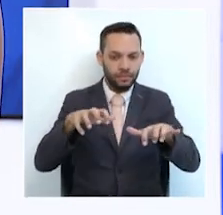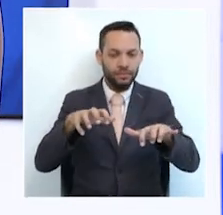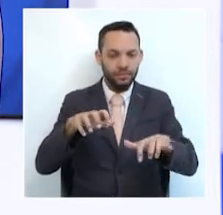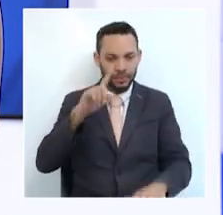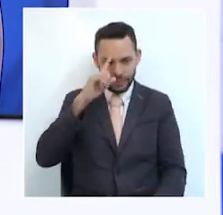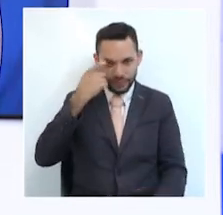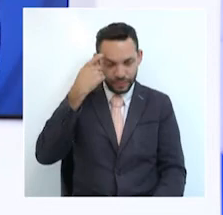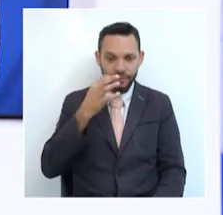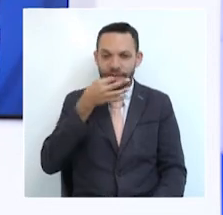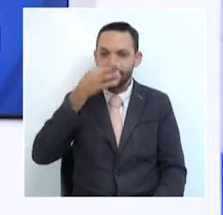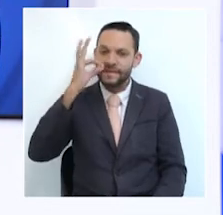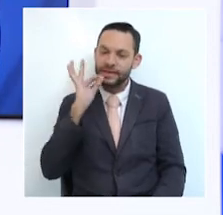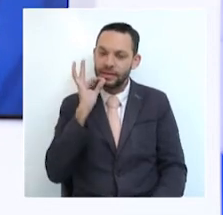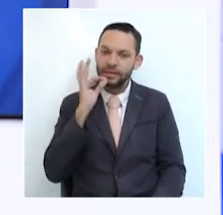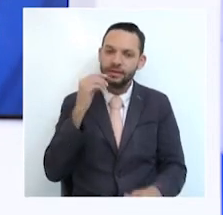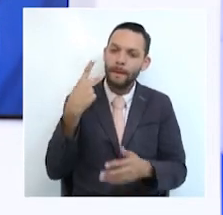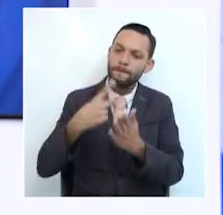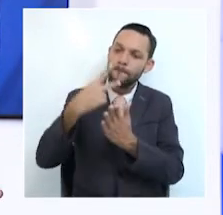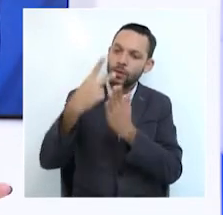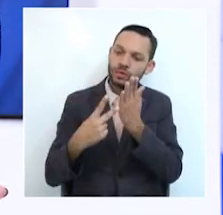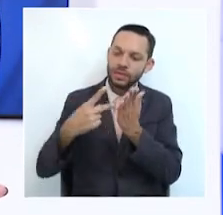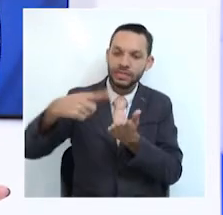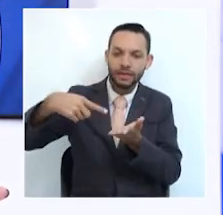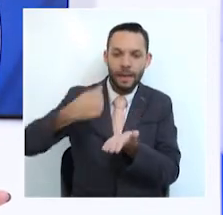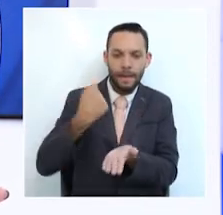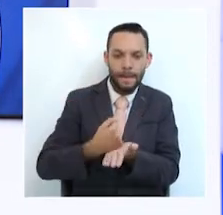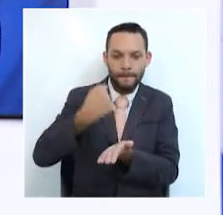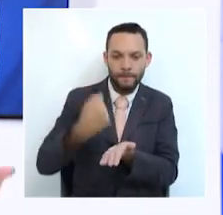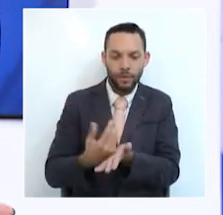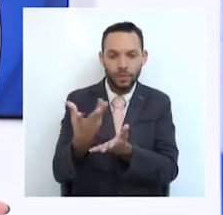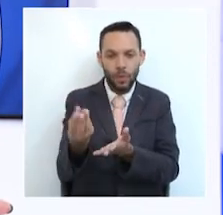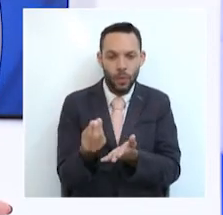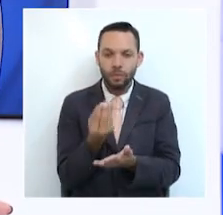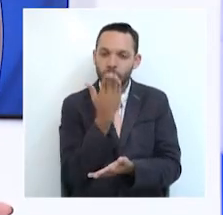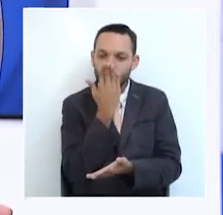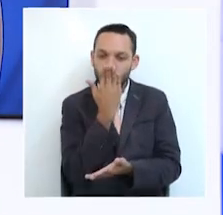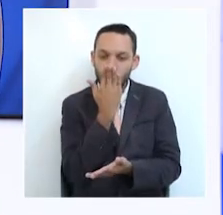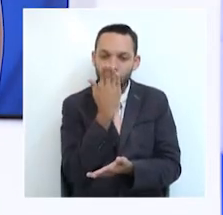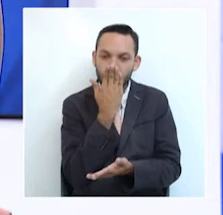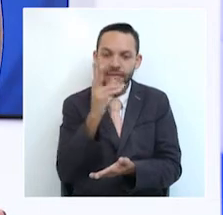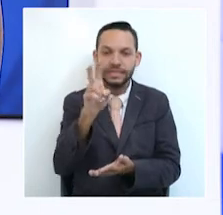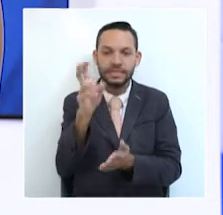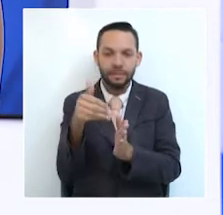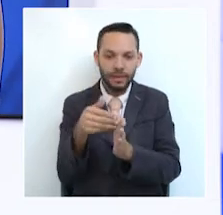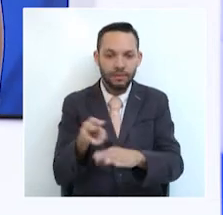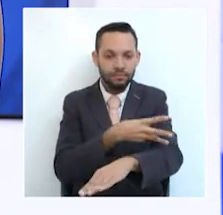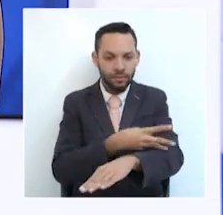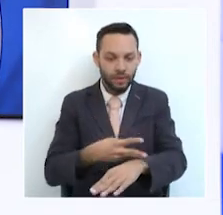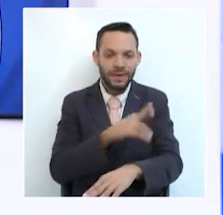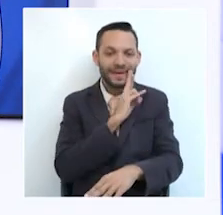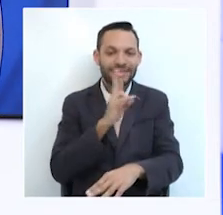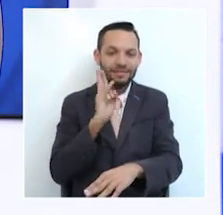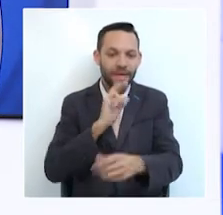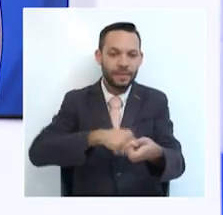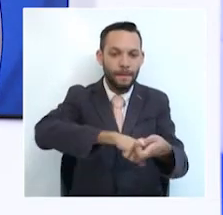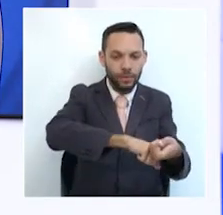proyectos de ordenanza relacionados con aprobar la mesa de concertación indígena, adición por 7 mil millones de pesos para el plan de alimentación escolar,